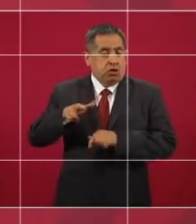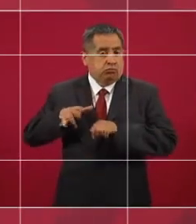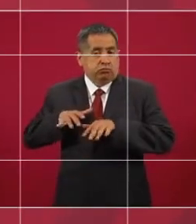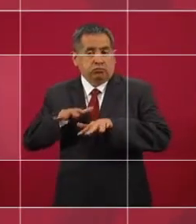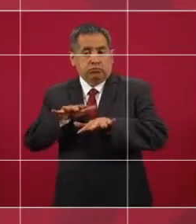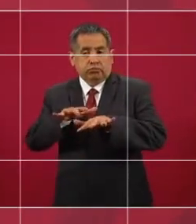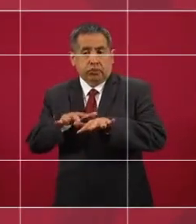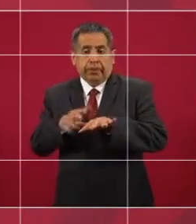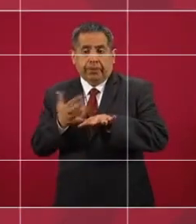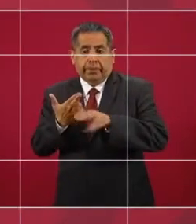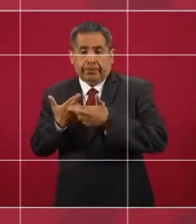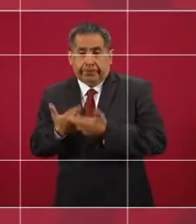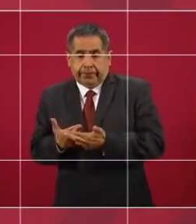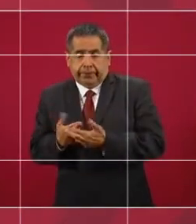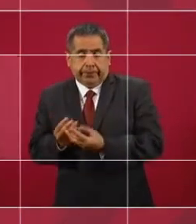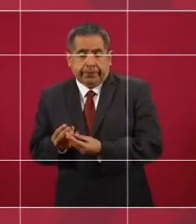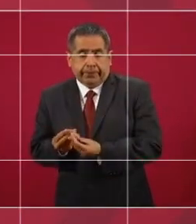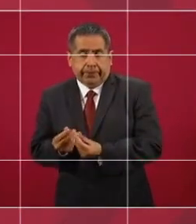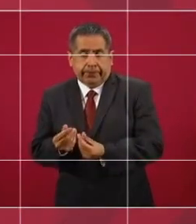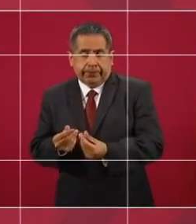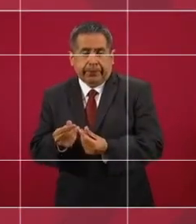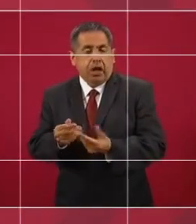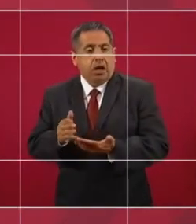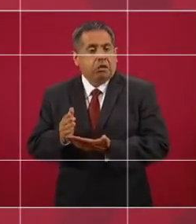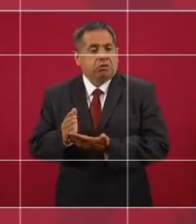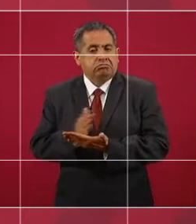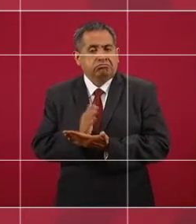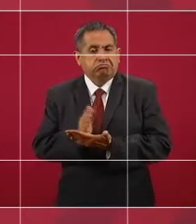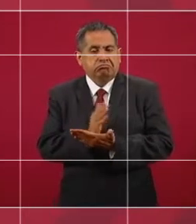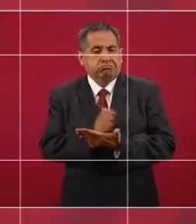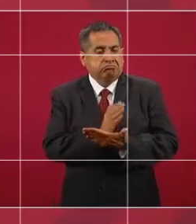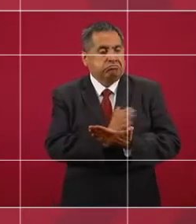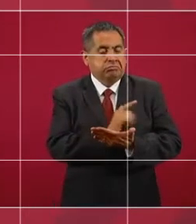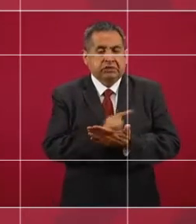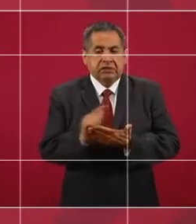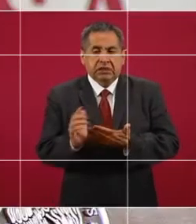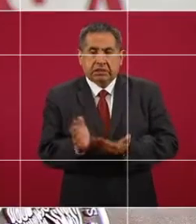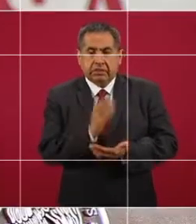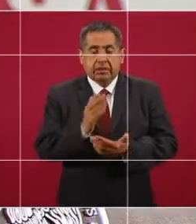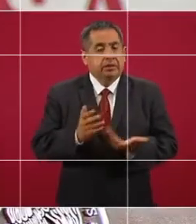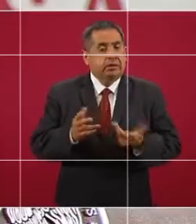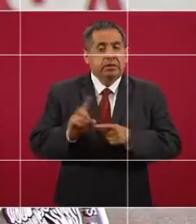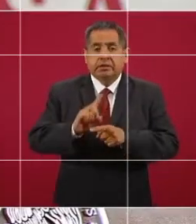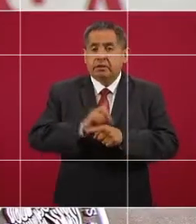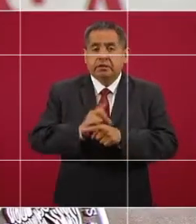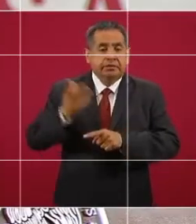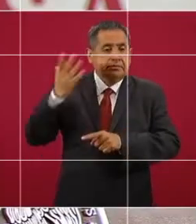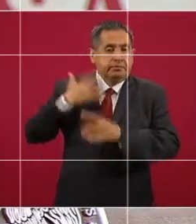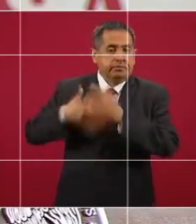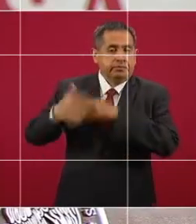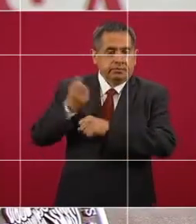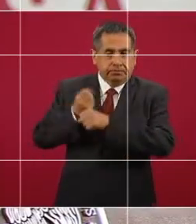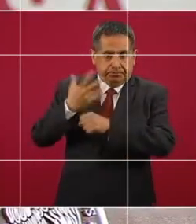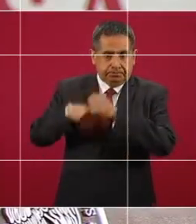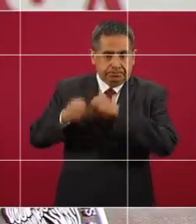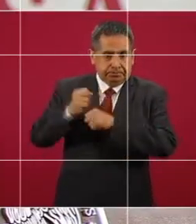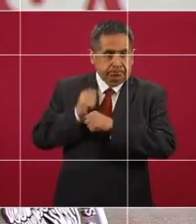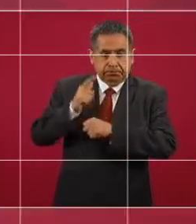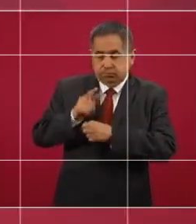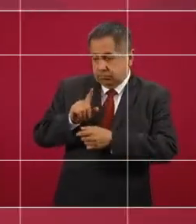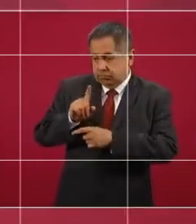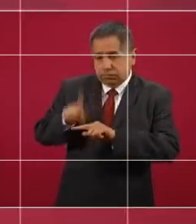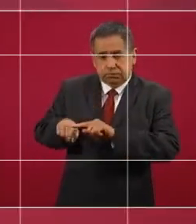desde décadas no ha habido un programa de